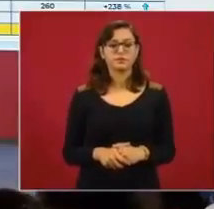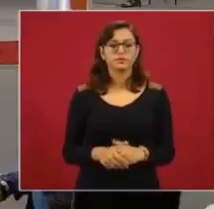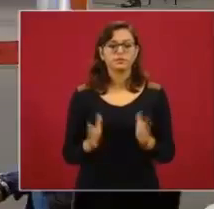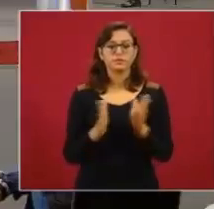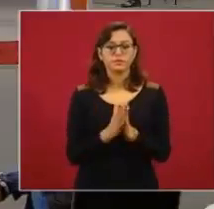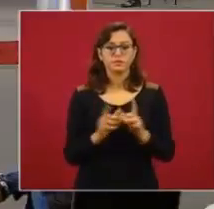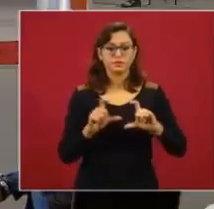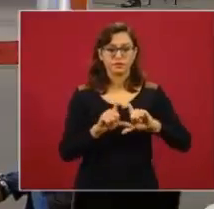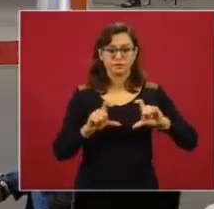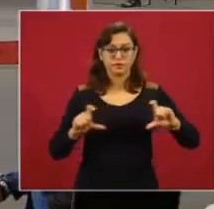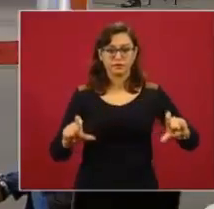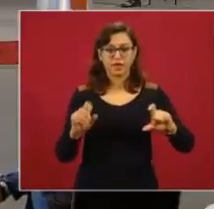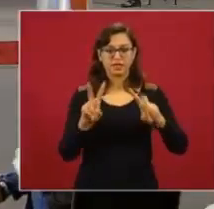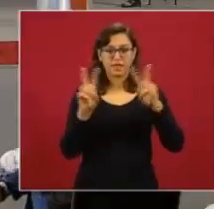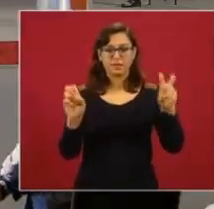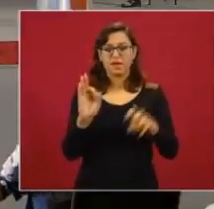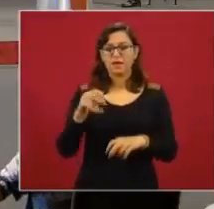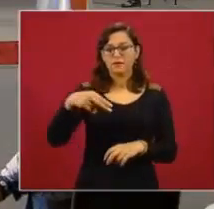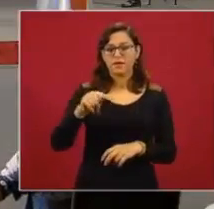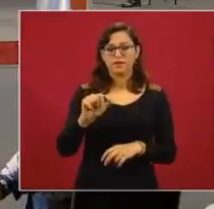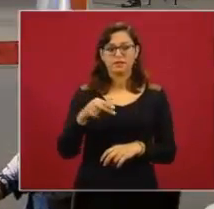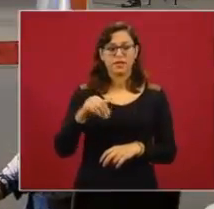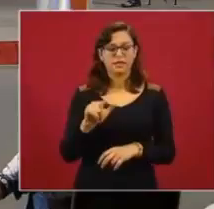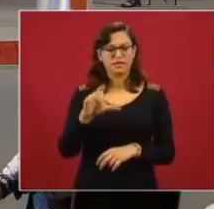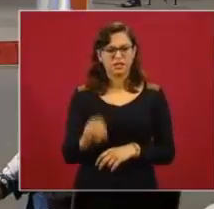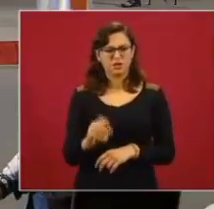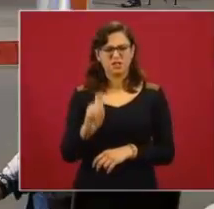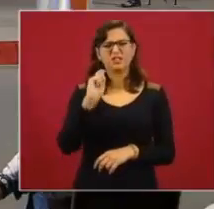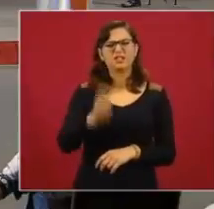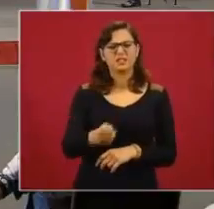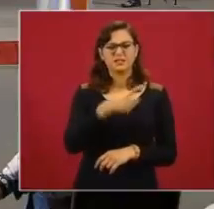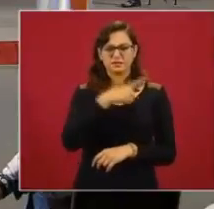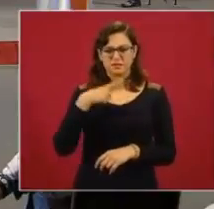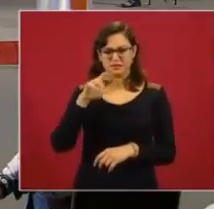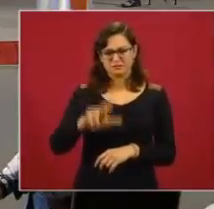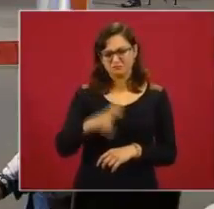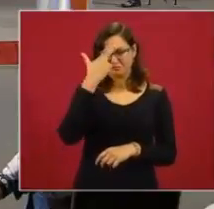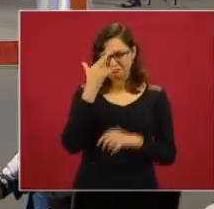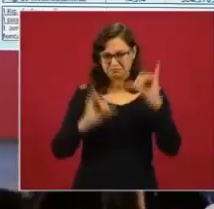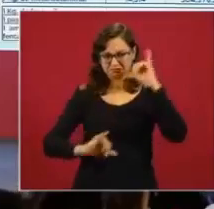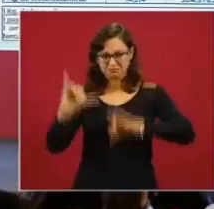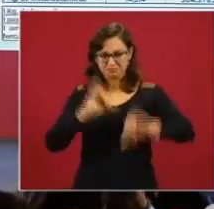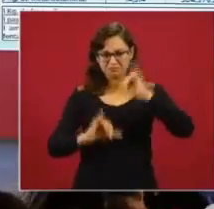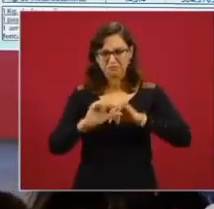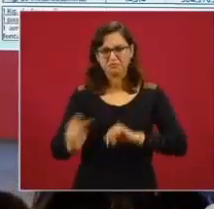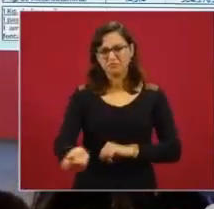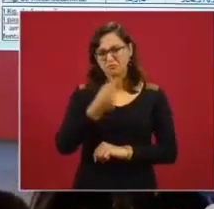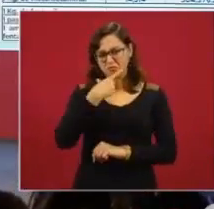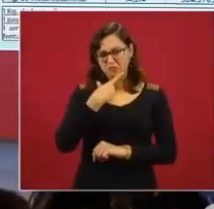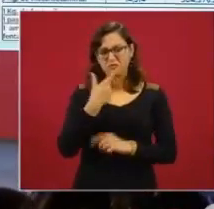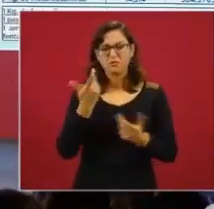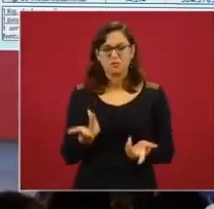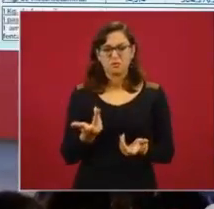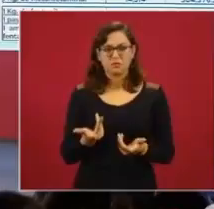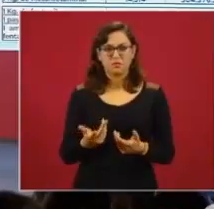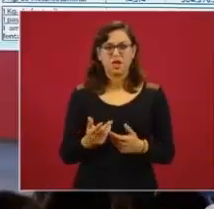vínculo ahí en fentanilo. Aquí queremos recordar sobre este fentanilo. Es un analgésico opioide de origen sintético,